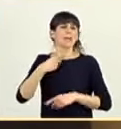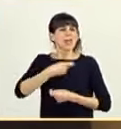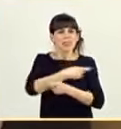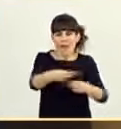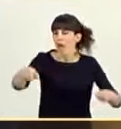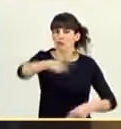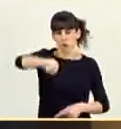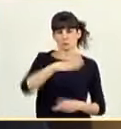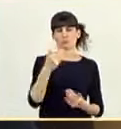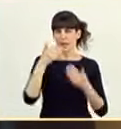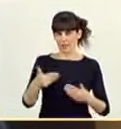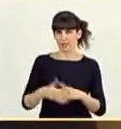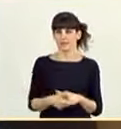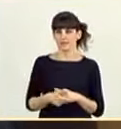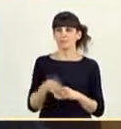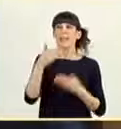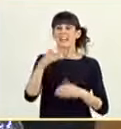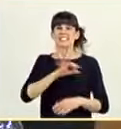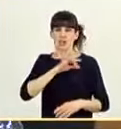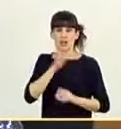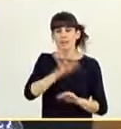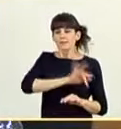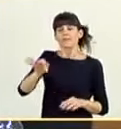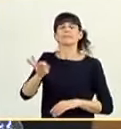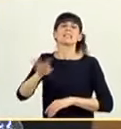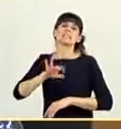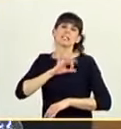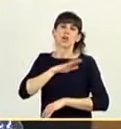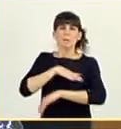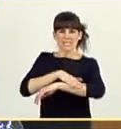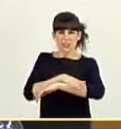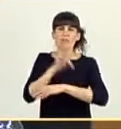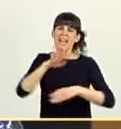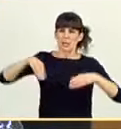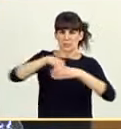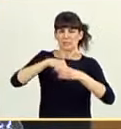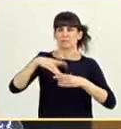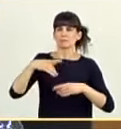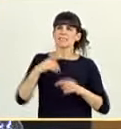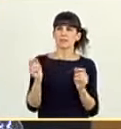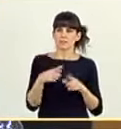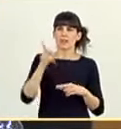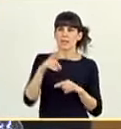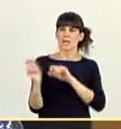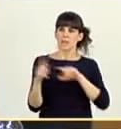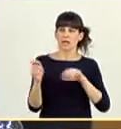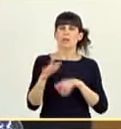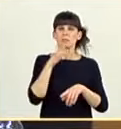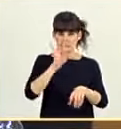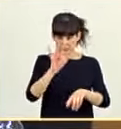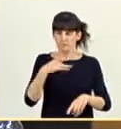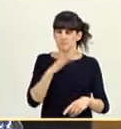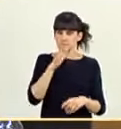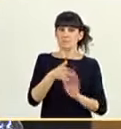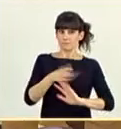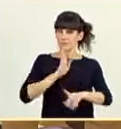Muchas gracias. Gracias, señoría. Tiene la palabra el señor ministro de Inclusión, Seguridad Social y Migrata. Es decir, estando completamente en